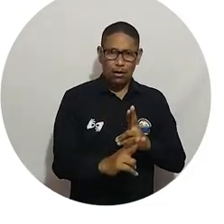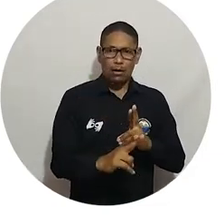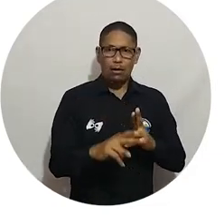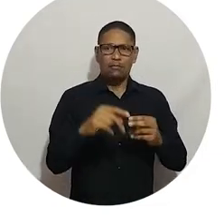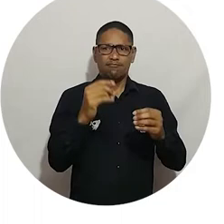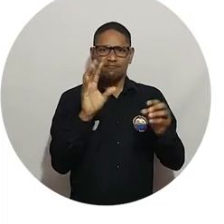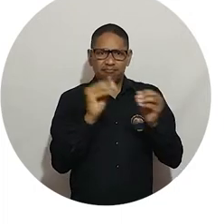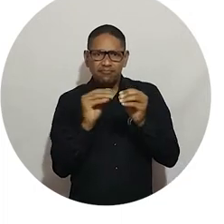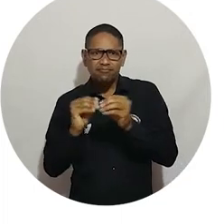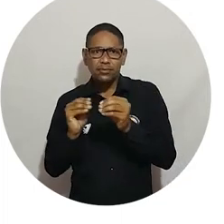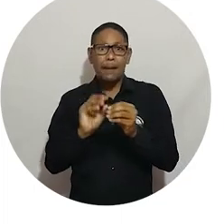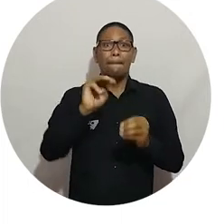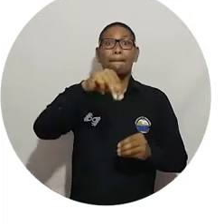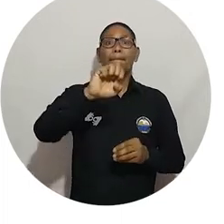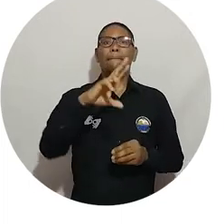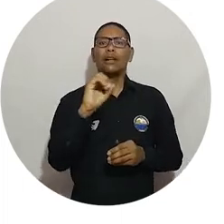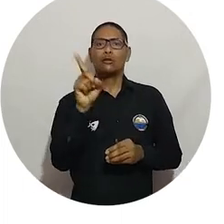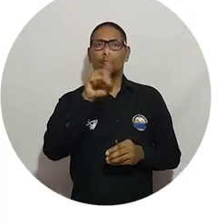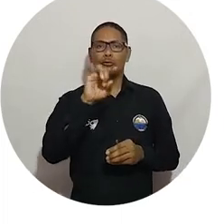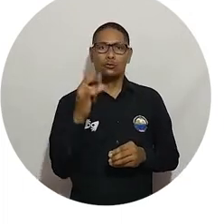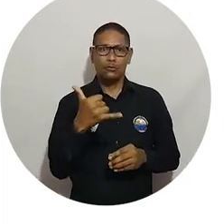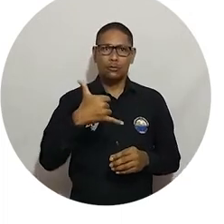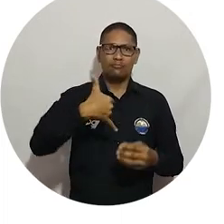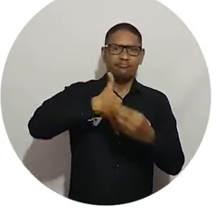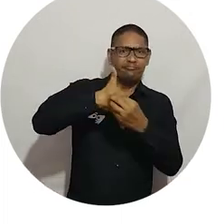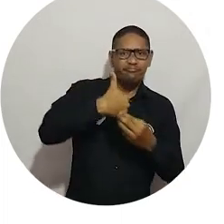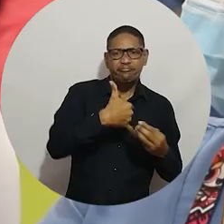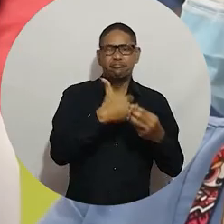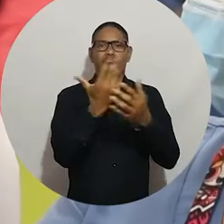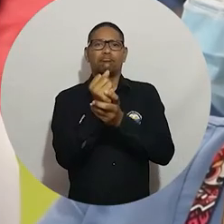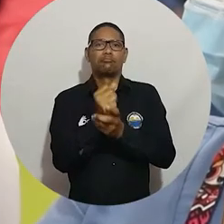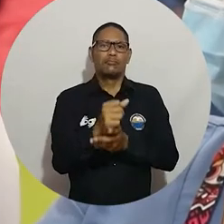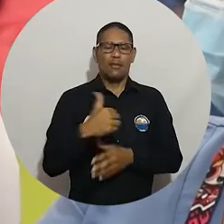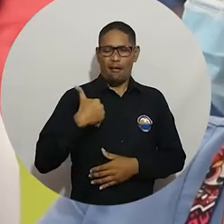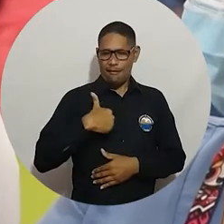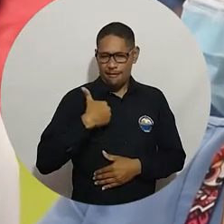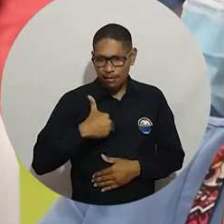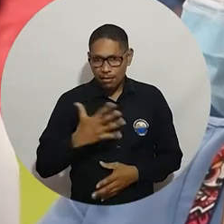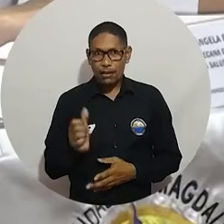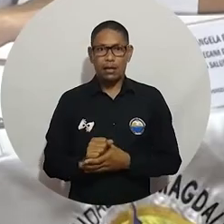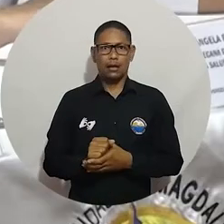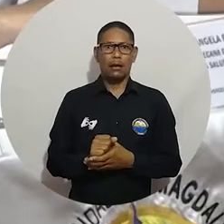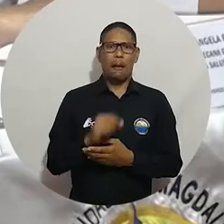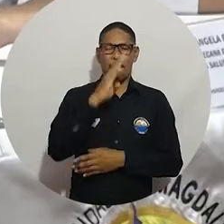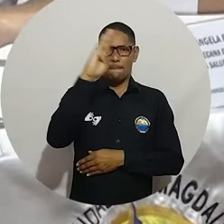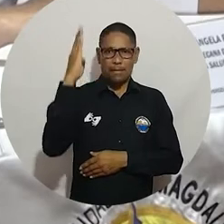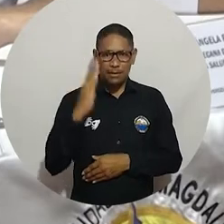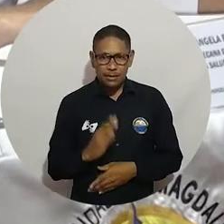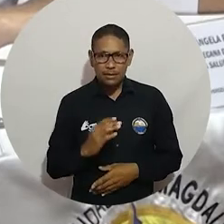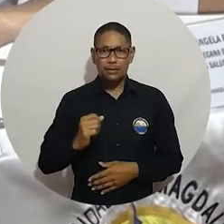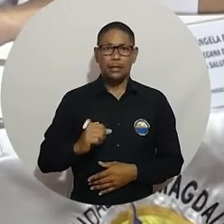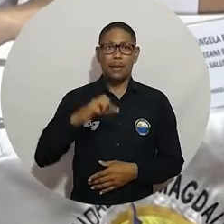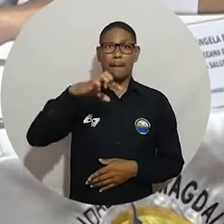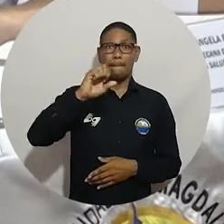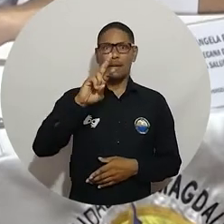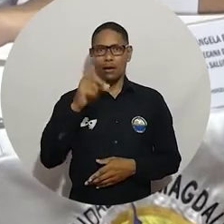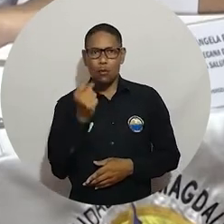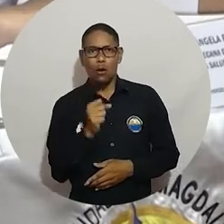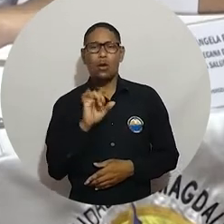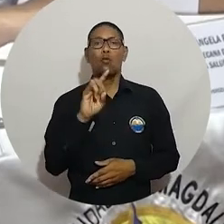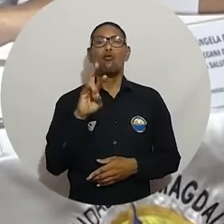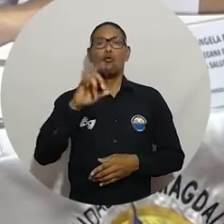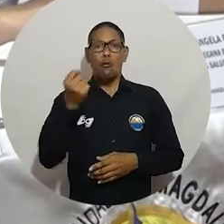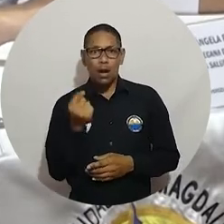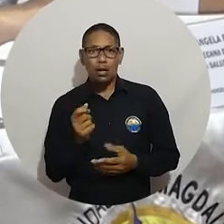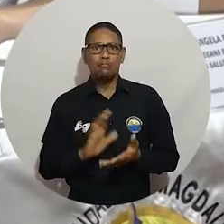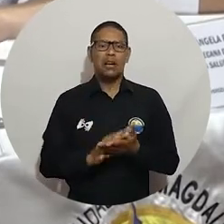Colombia, Ecuador, Guyana, Perú y Surinam. Un egresado de enfermería va a ser rápidamente con valioso título